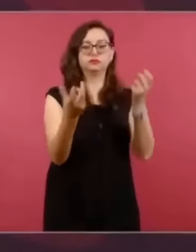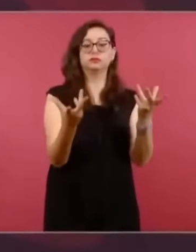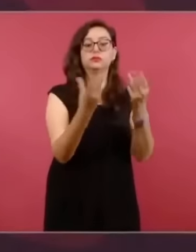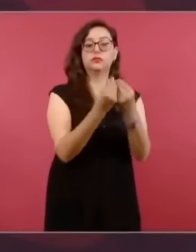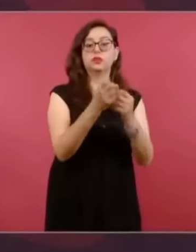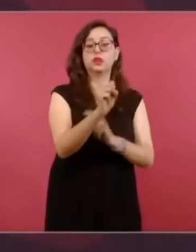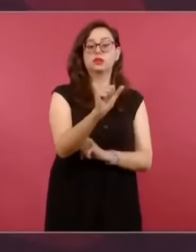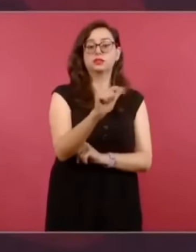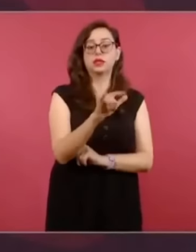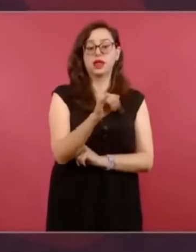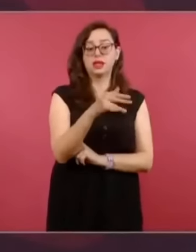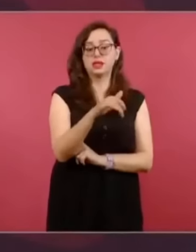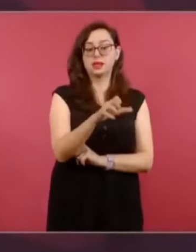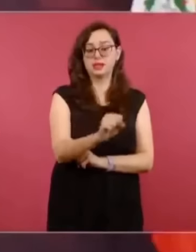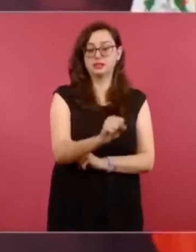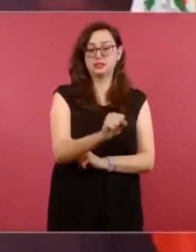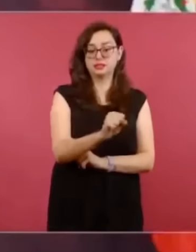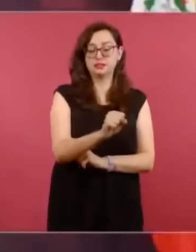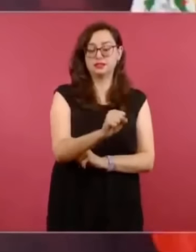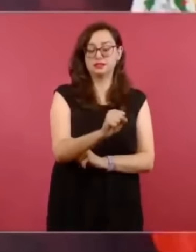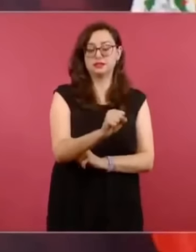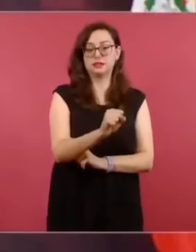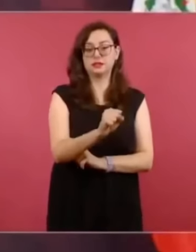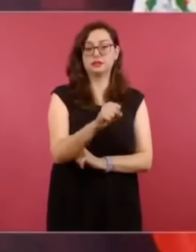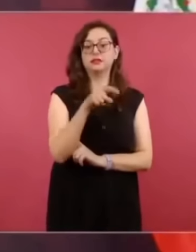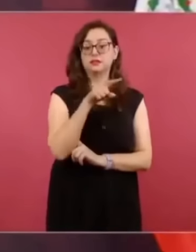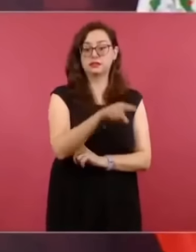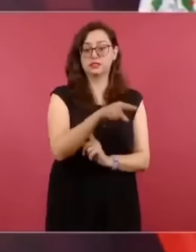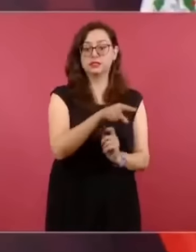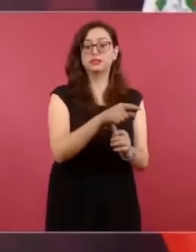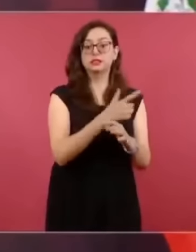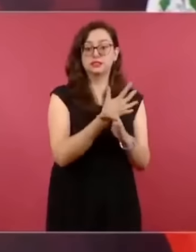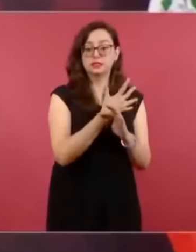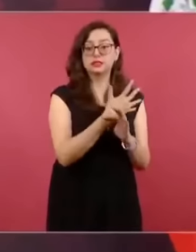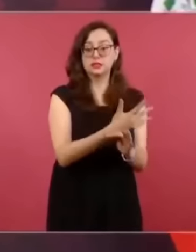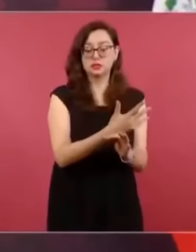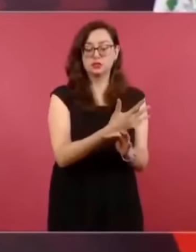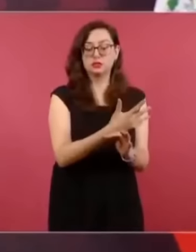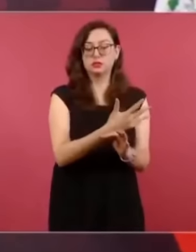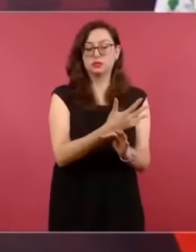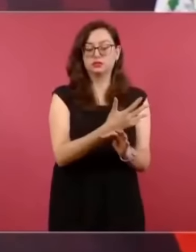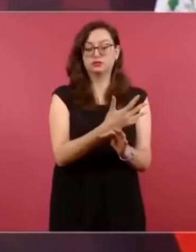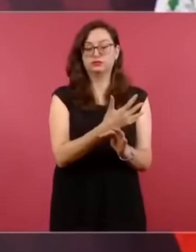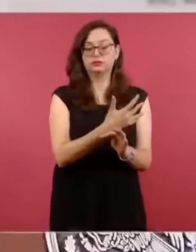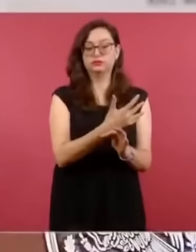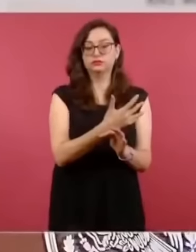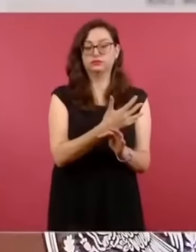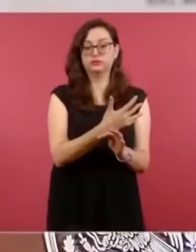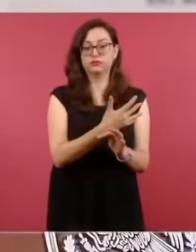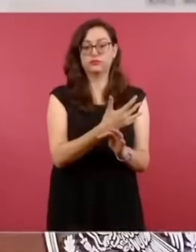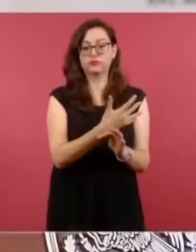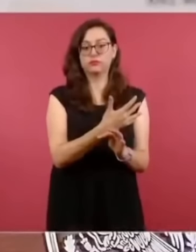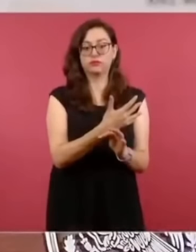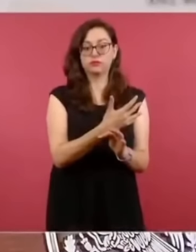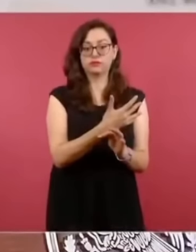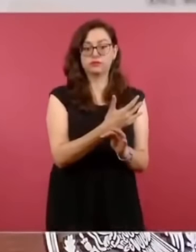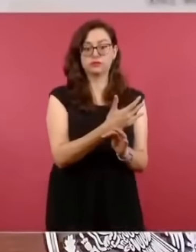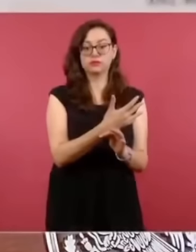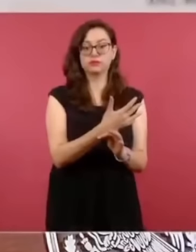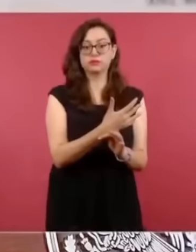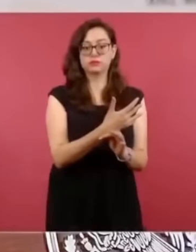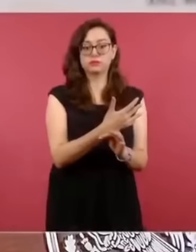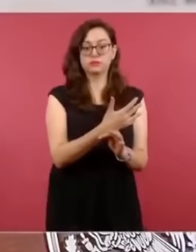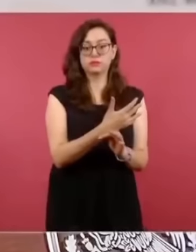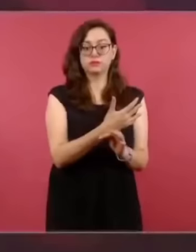uno de los periodistas salinistas que era intrascendente